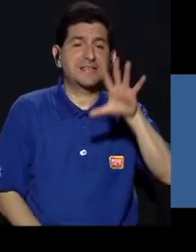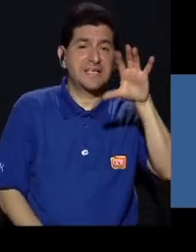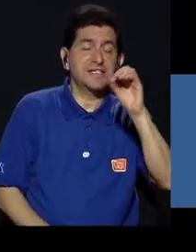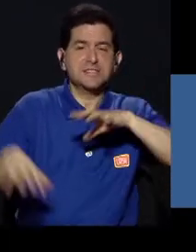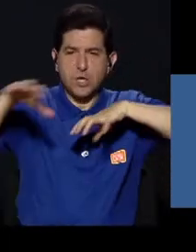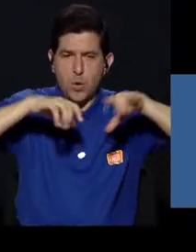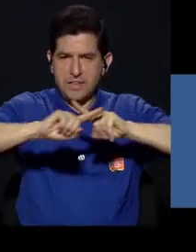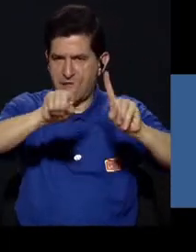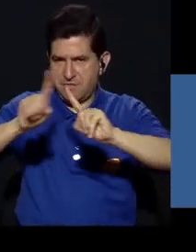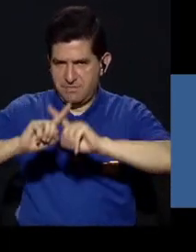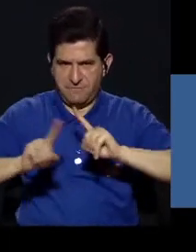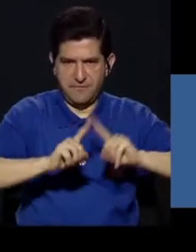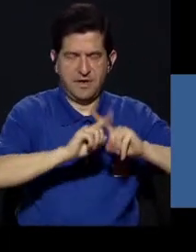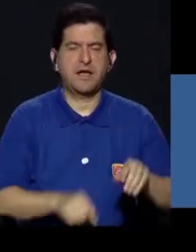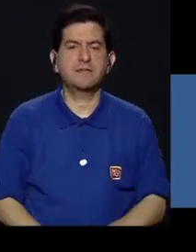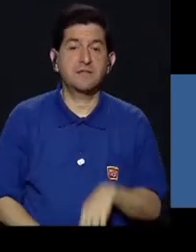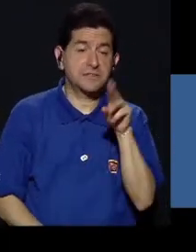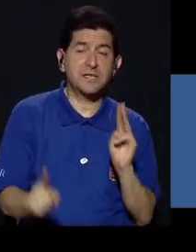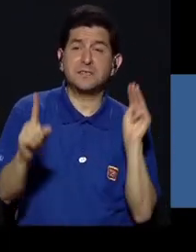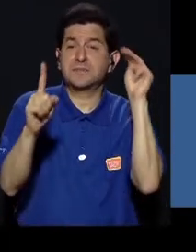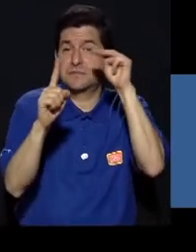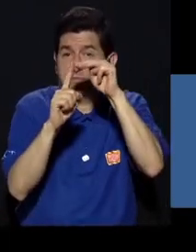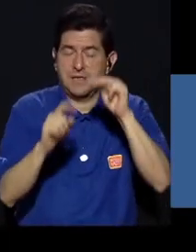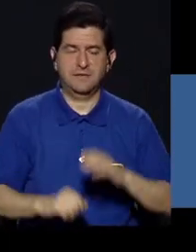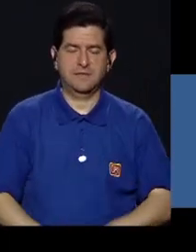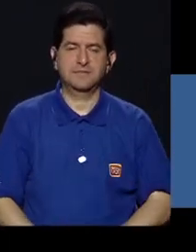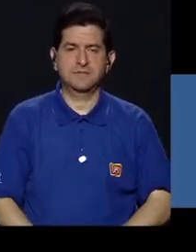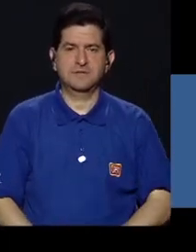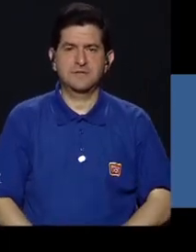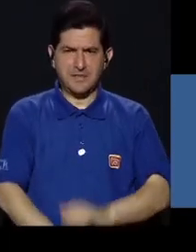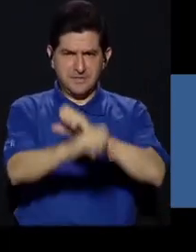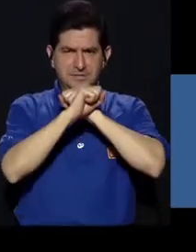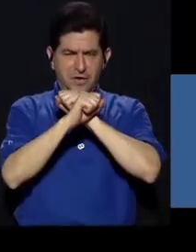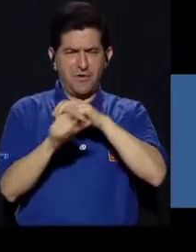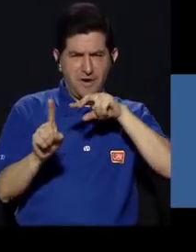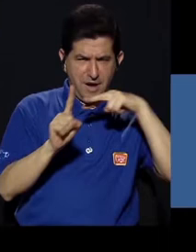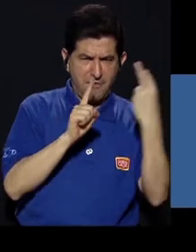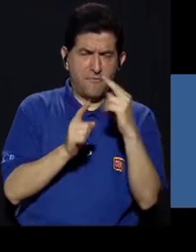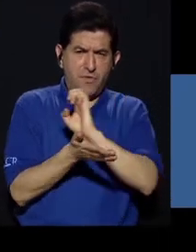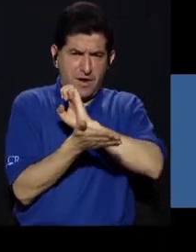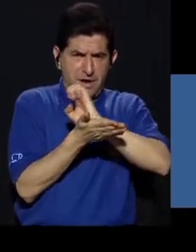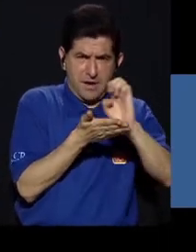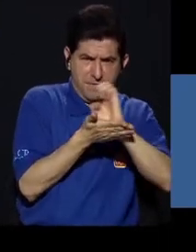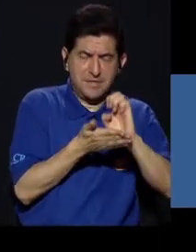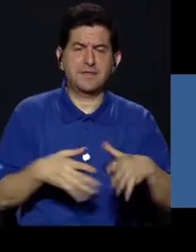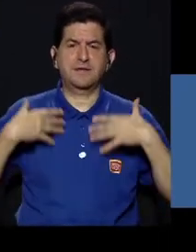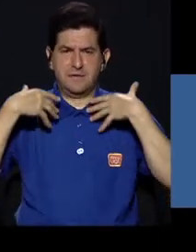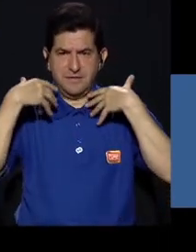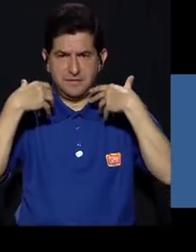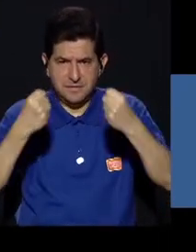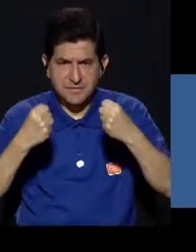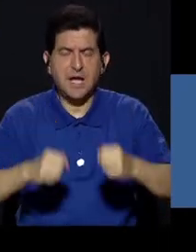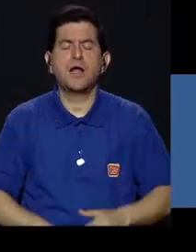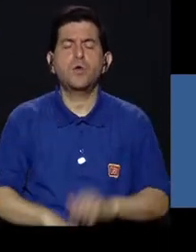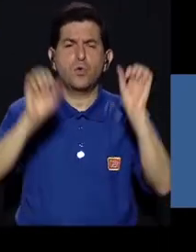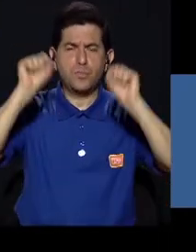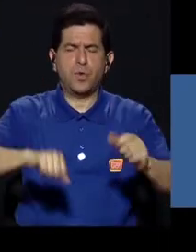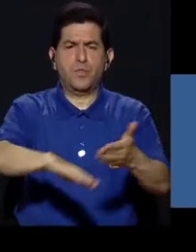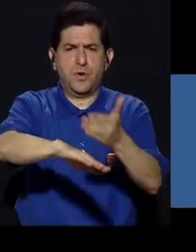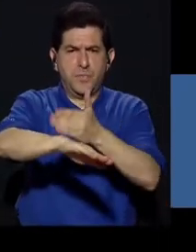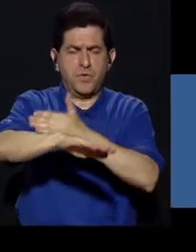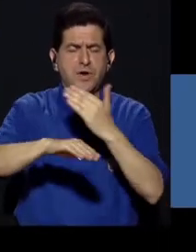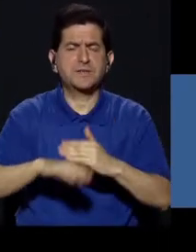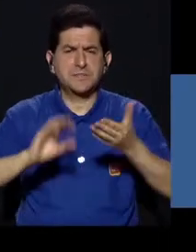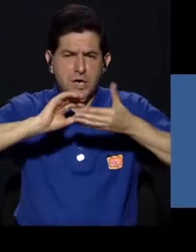50 acciones. Estas metas son Garantizar un enfoque preventivo de la salud que permita mejorar los